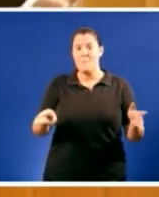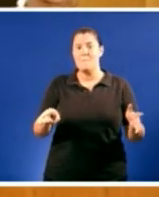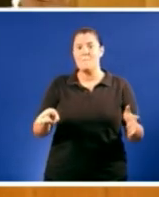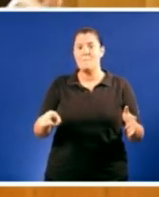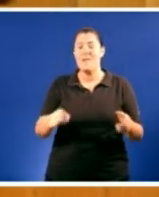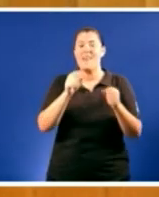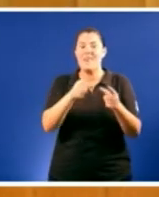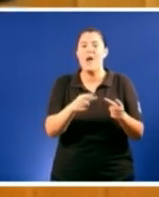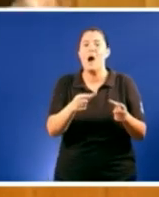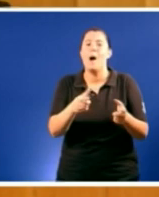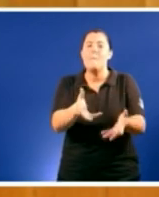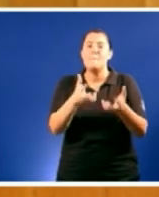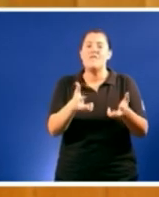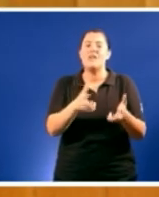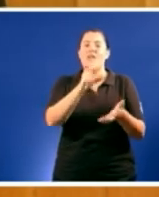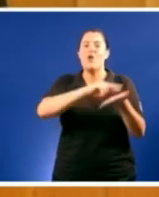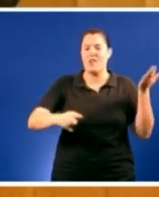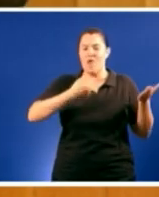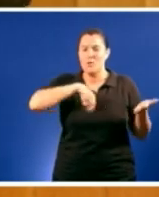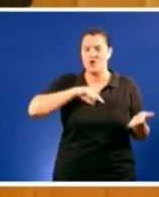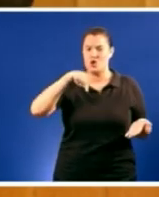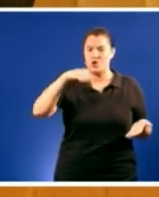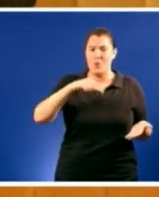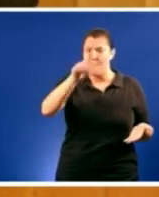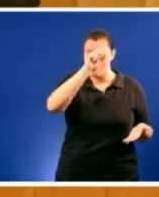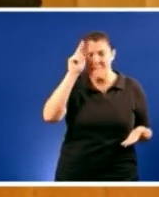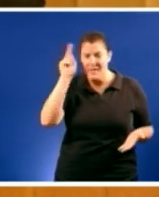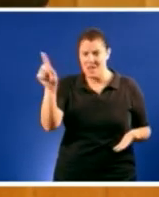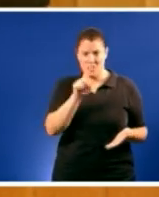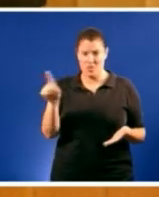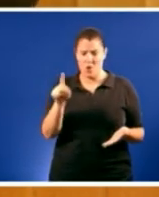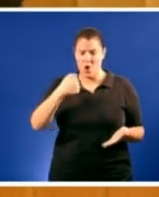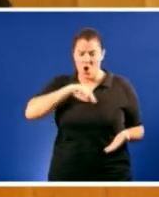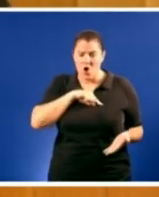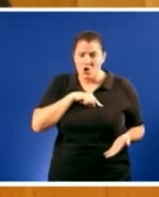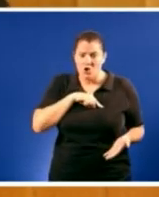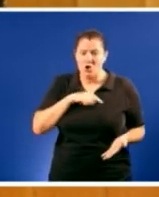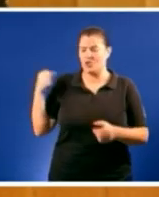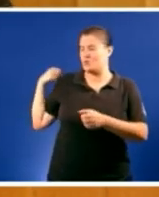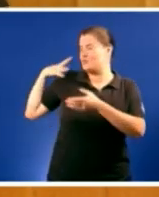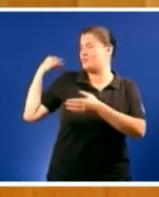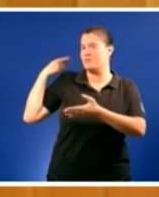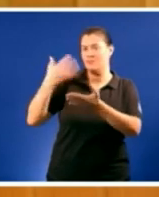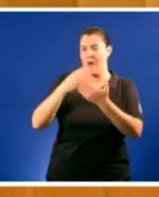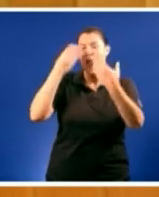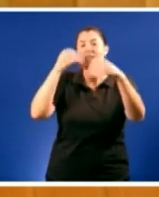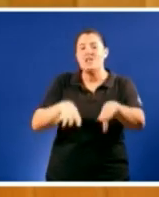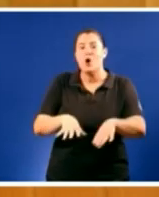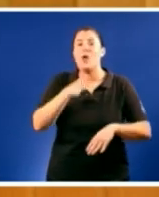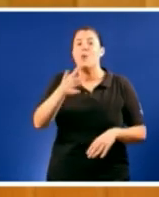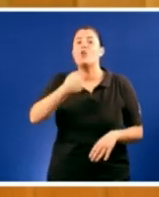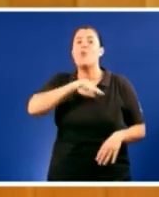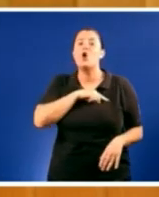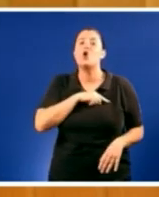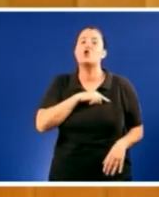somos Madrid non somos La Rioja somos nacionalidade histórica porque queiran ou non somos unha